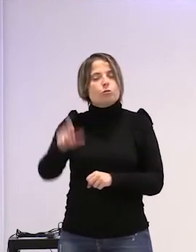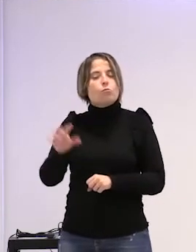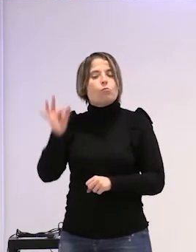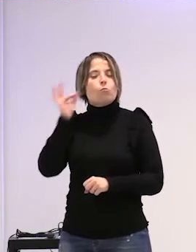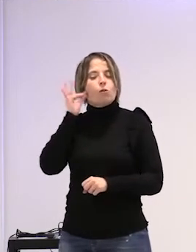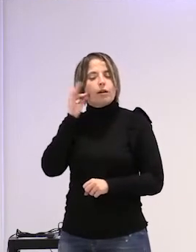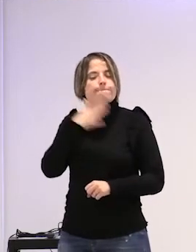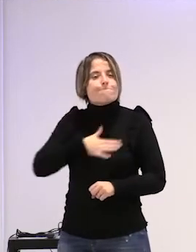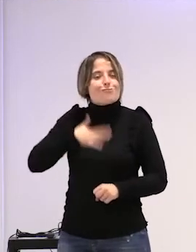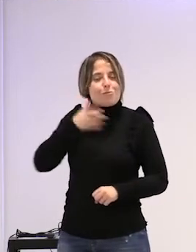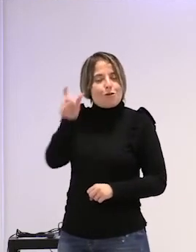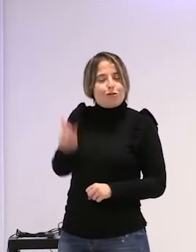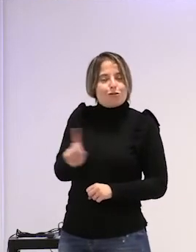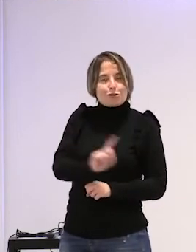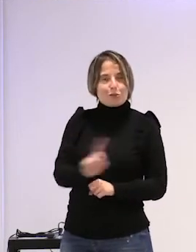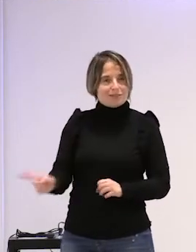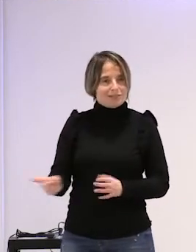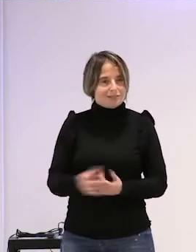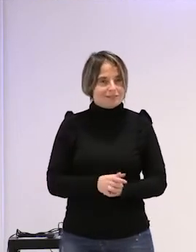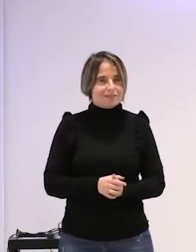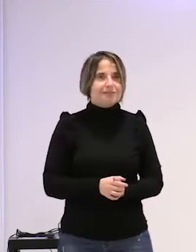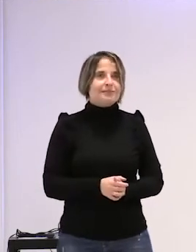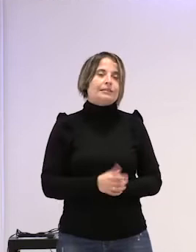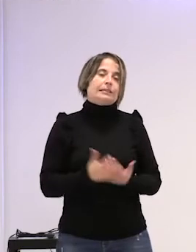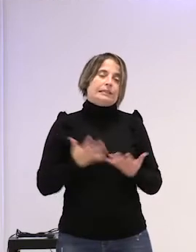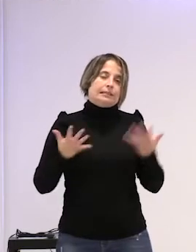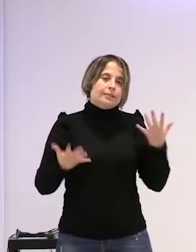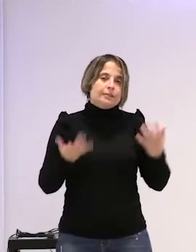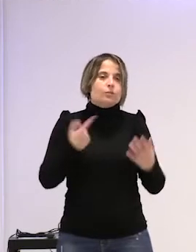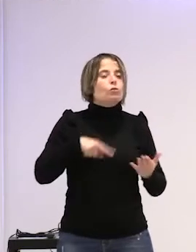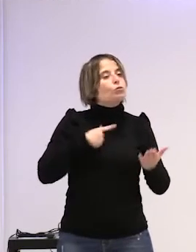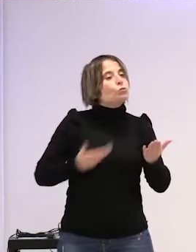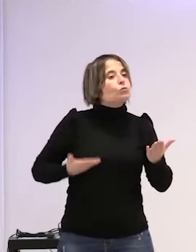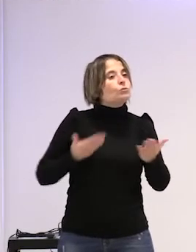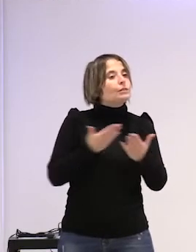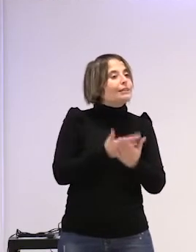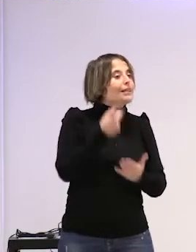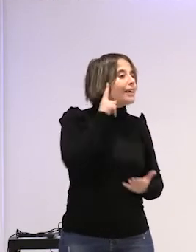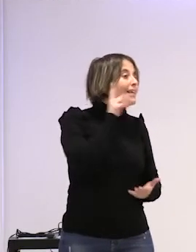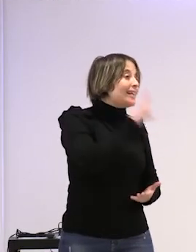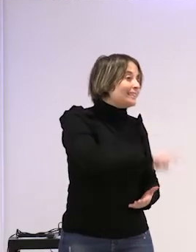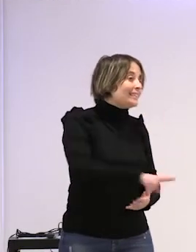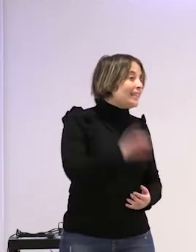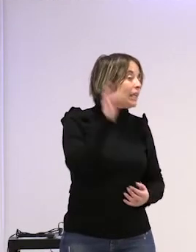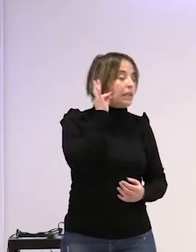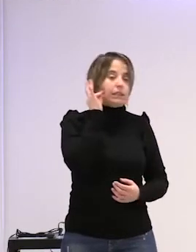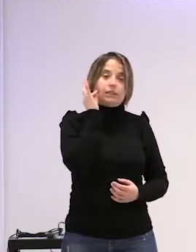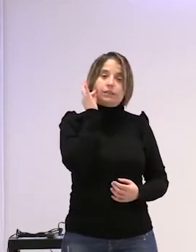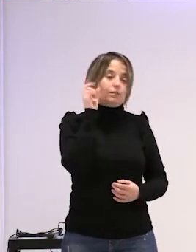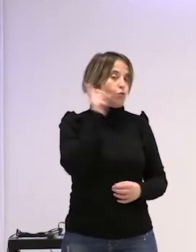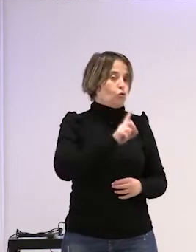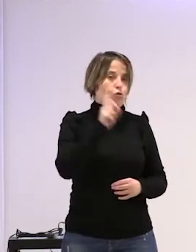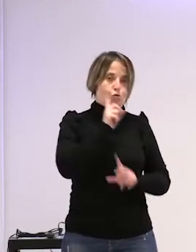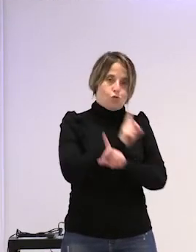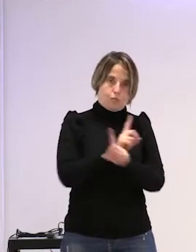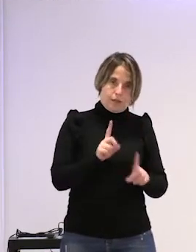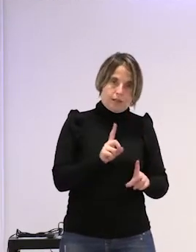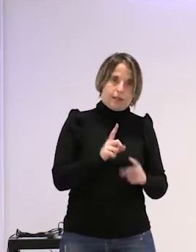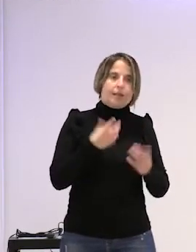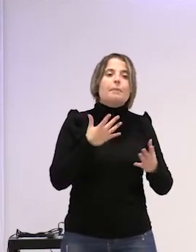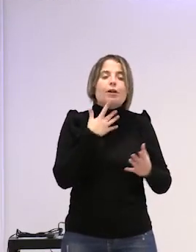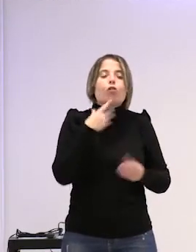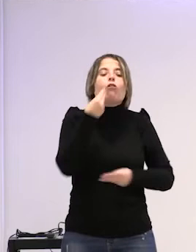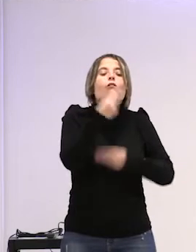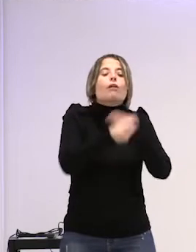cómodo ¿no? por tanto reivindicamos que las niñas no mienten pero creo que todavía nos falta ver qué